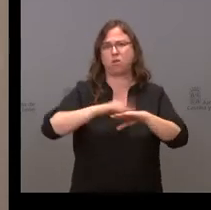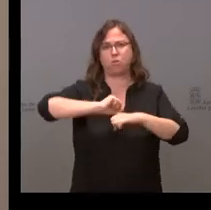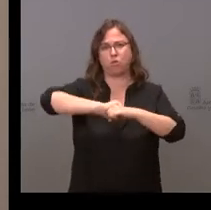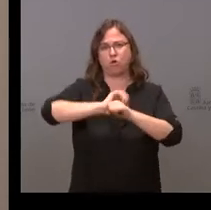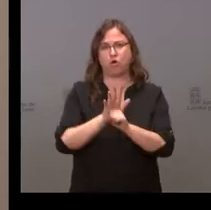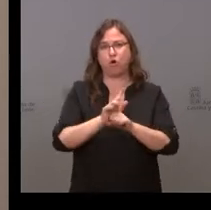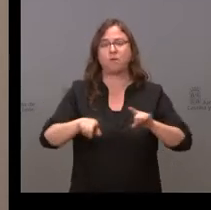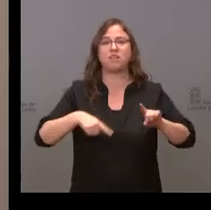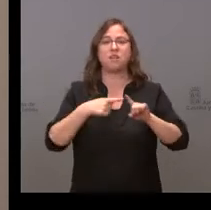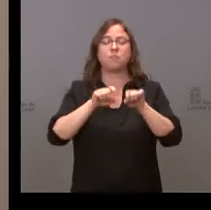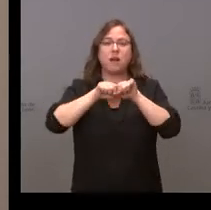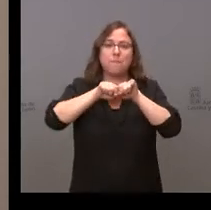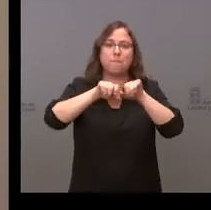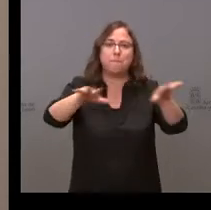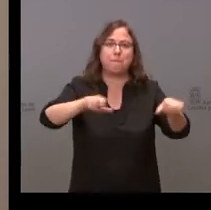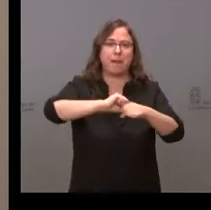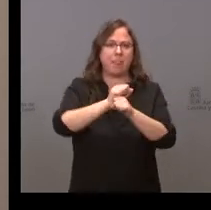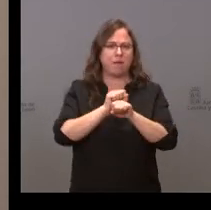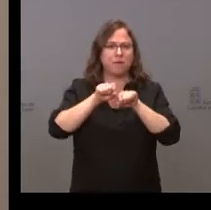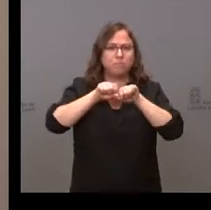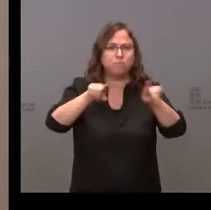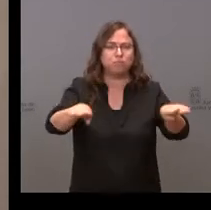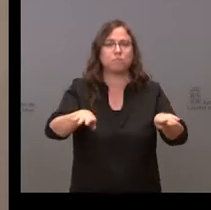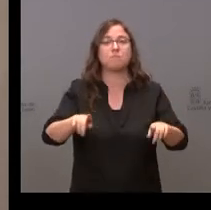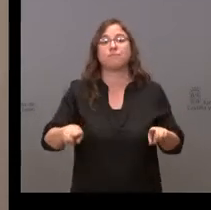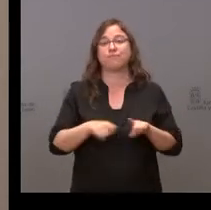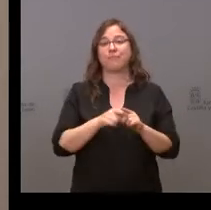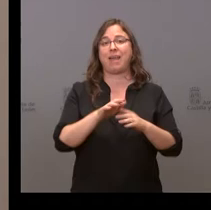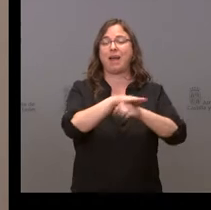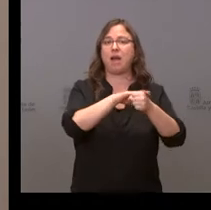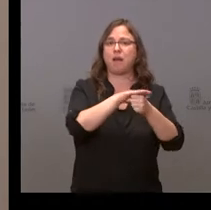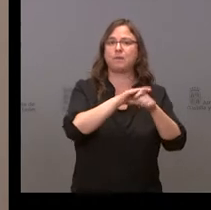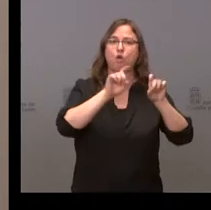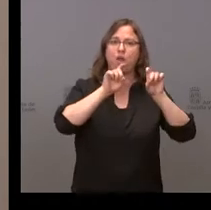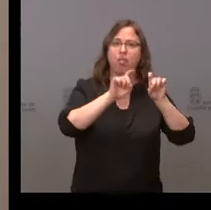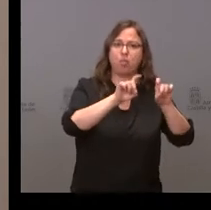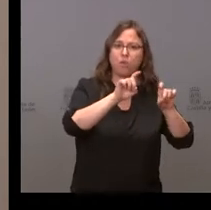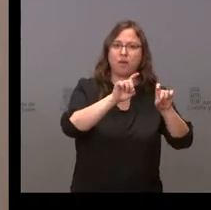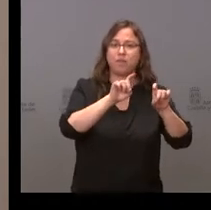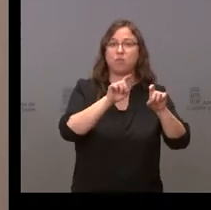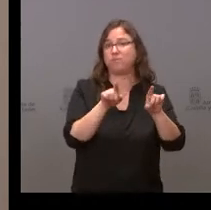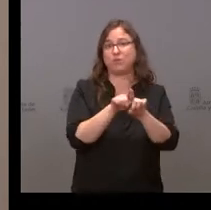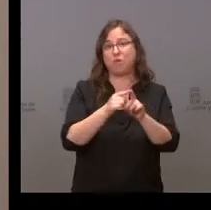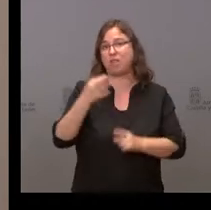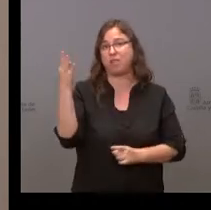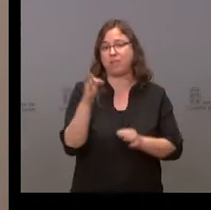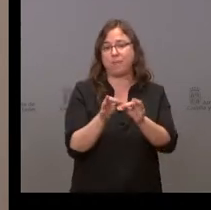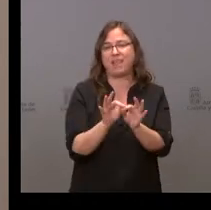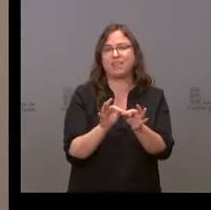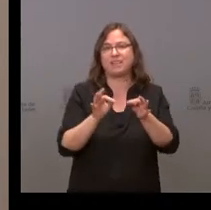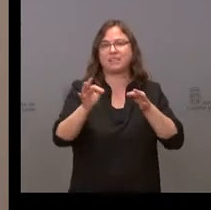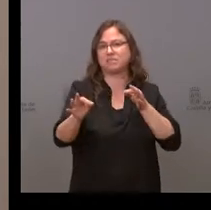existencia de la pandemia, tanto en el ámbito de la educación, manteniendo las distancias de seguridad